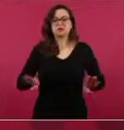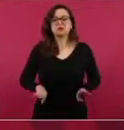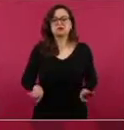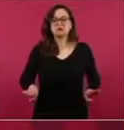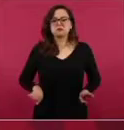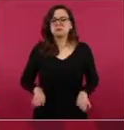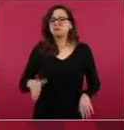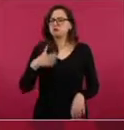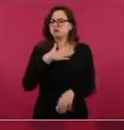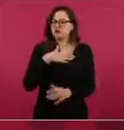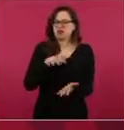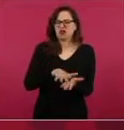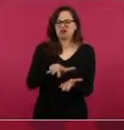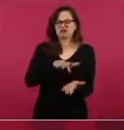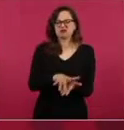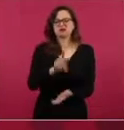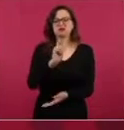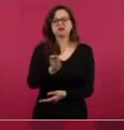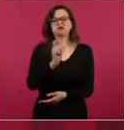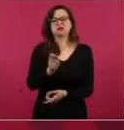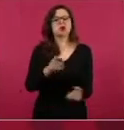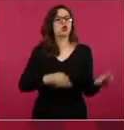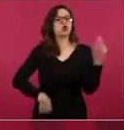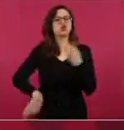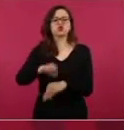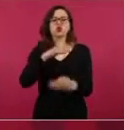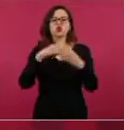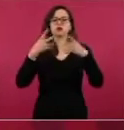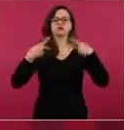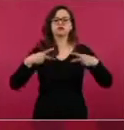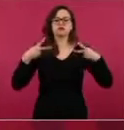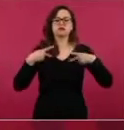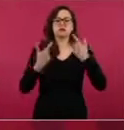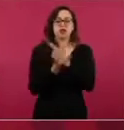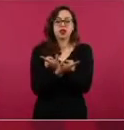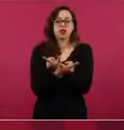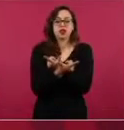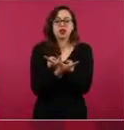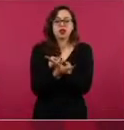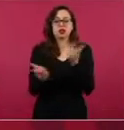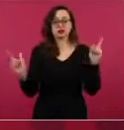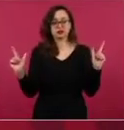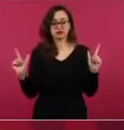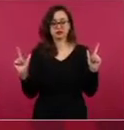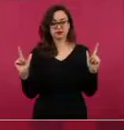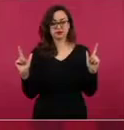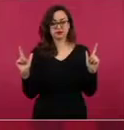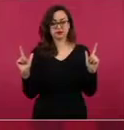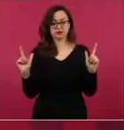que todos los ciudadanos puedan